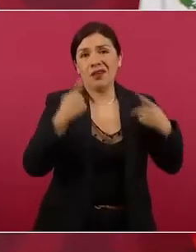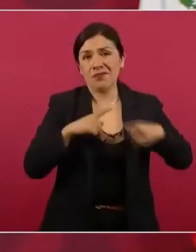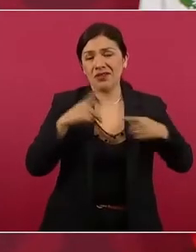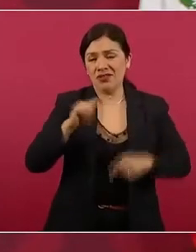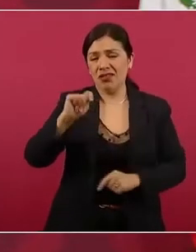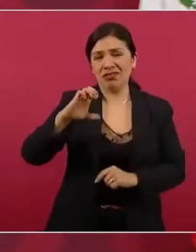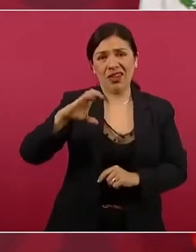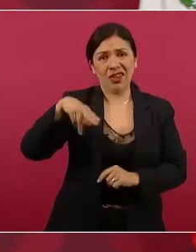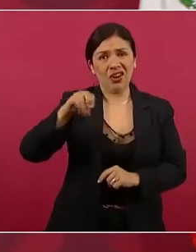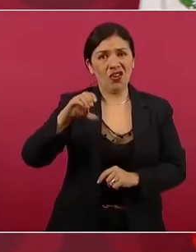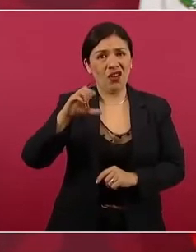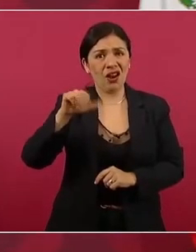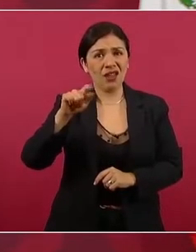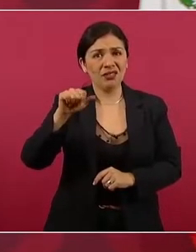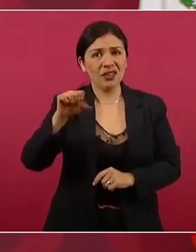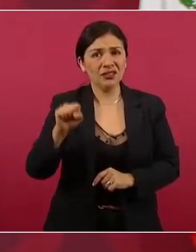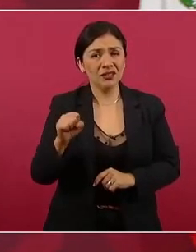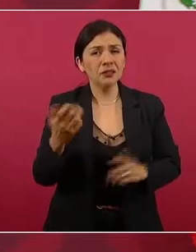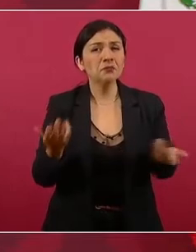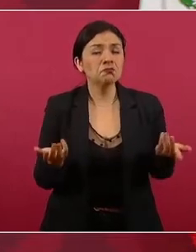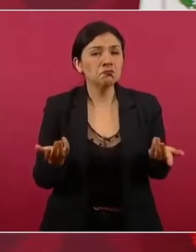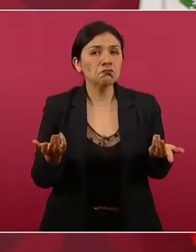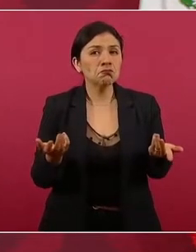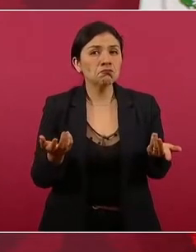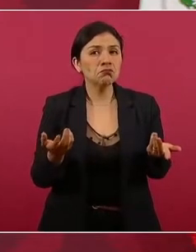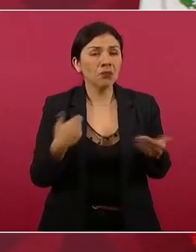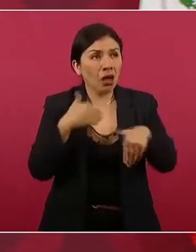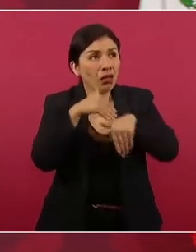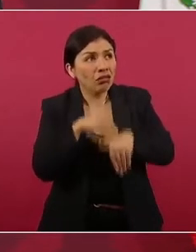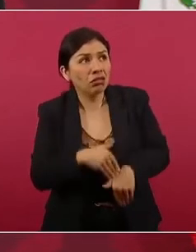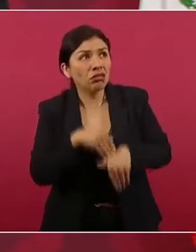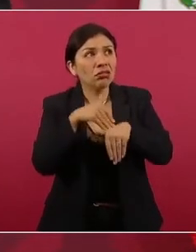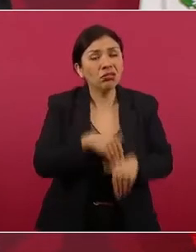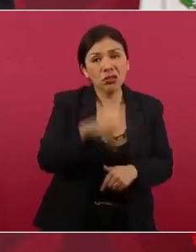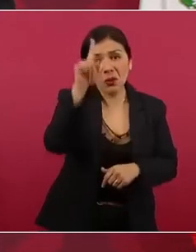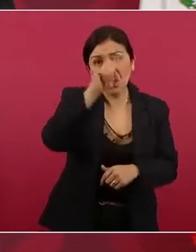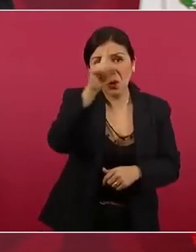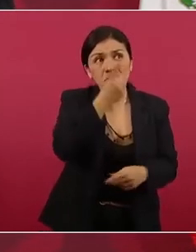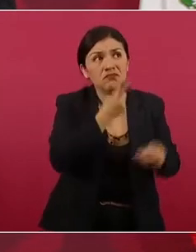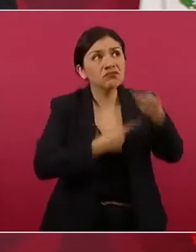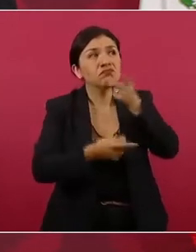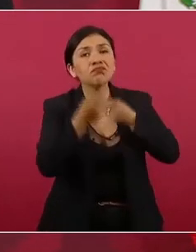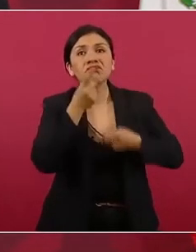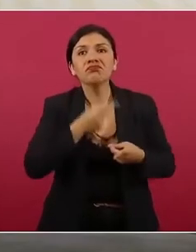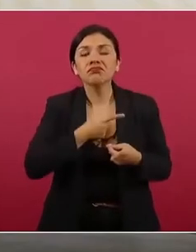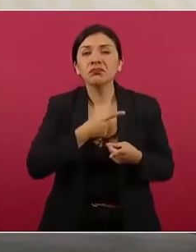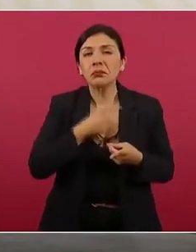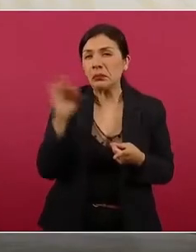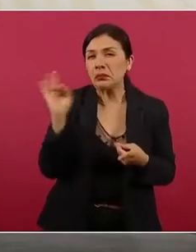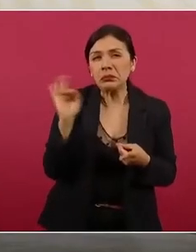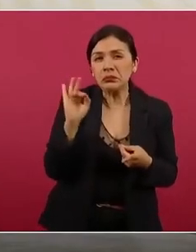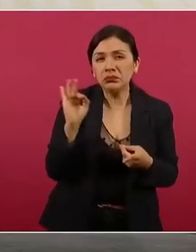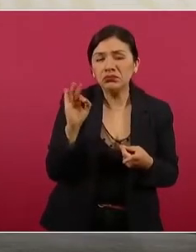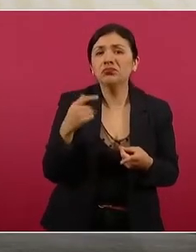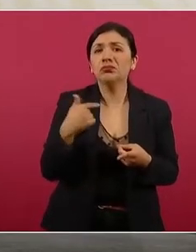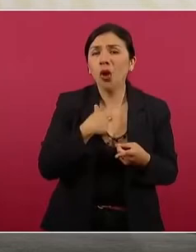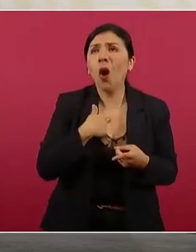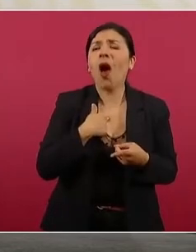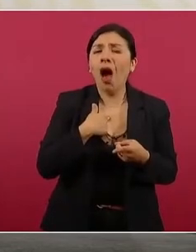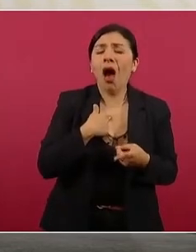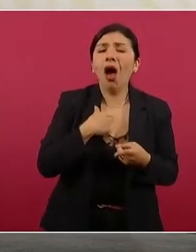estaríamos comprando